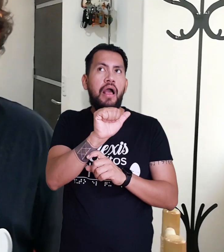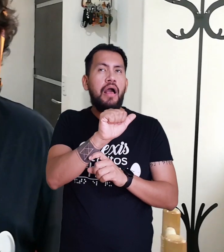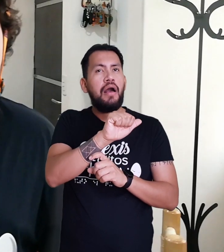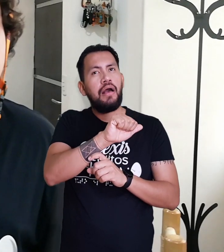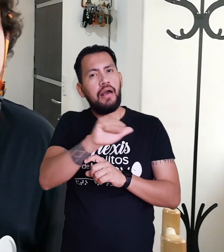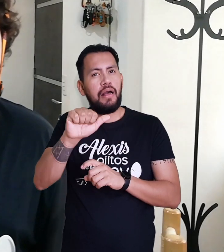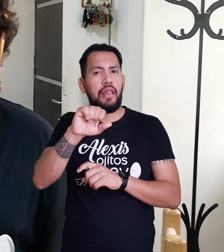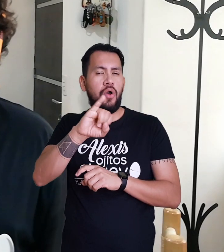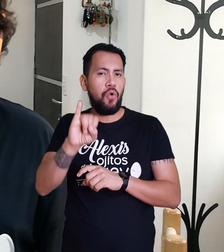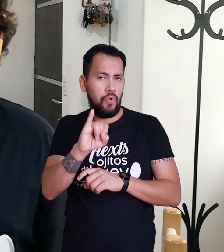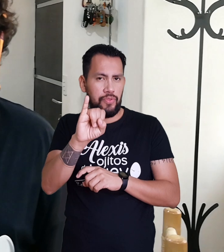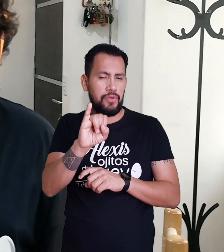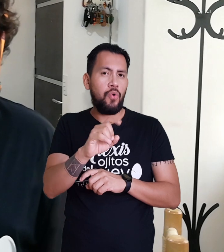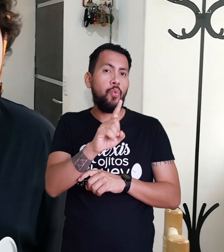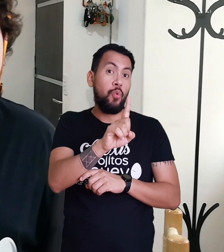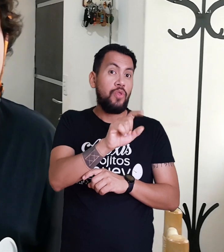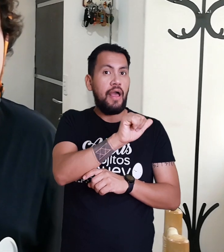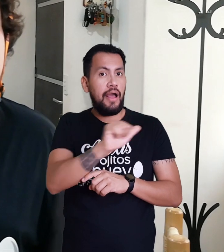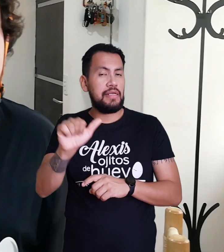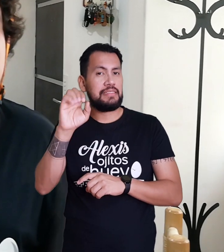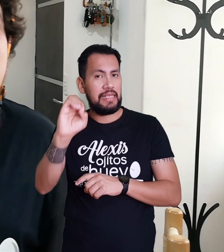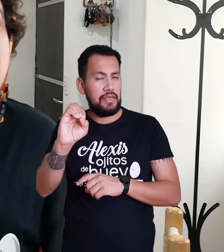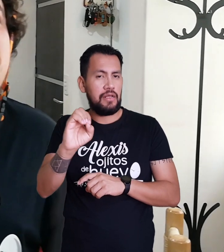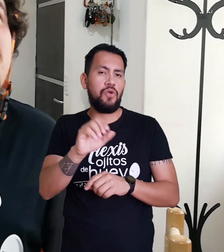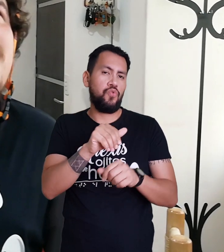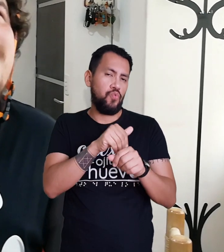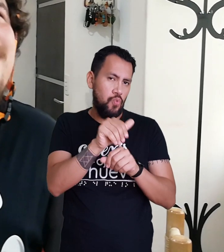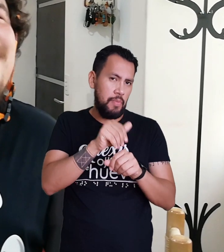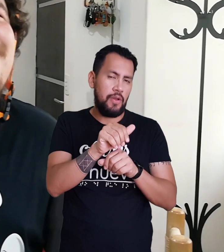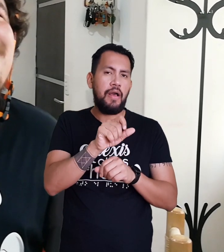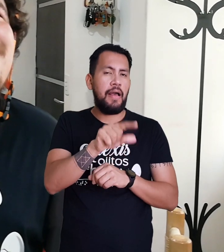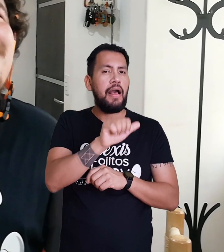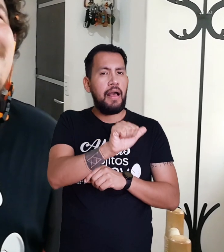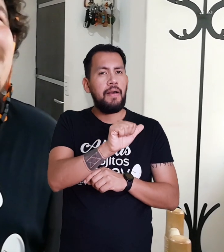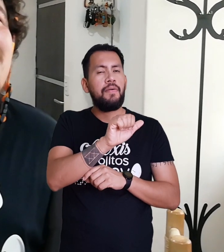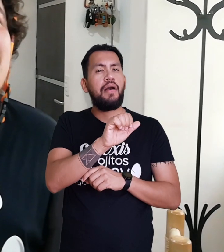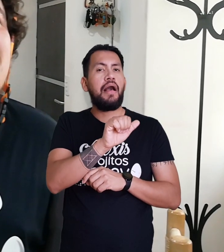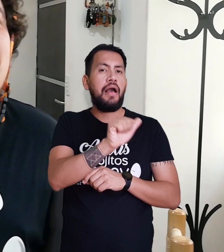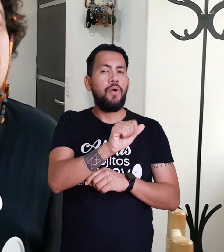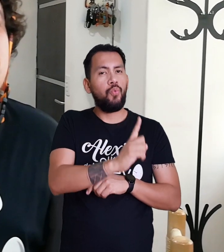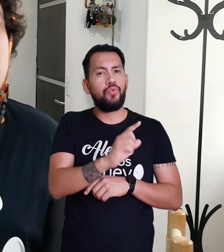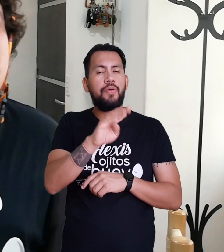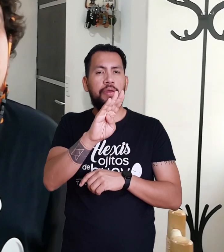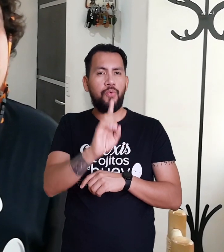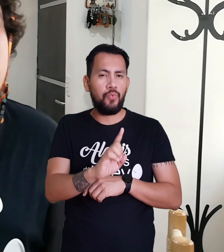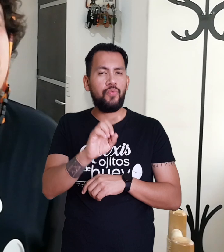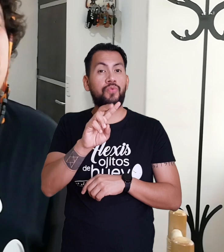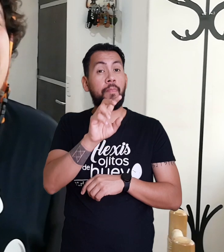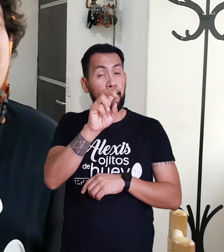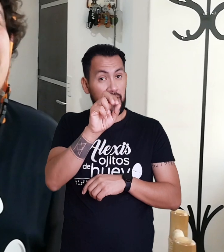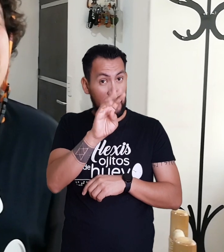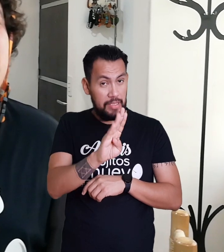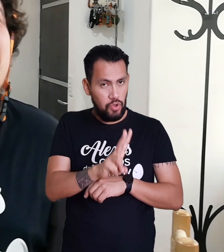Y quería enseñarles Cómo es Cómo es un reloj en braille De qué manera se utiliza Pero en realidad En realidad El motivo de este video No es para